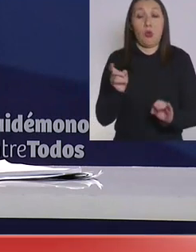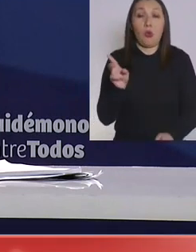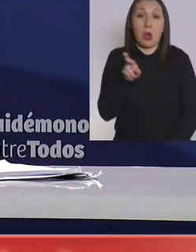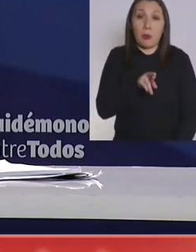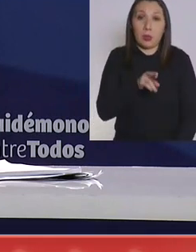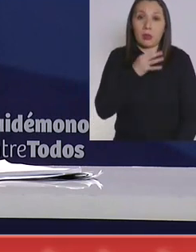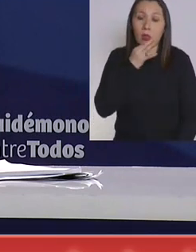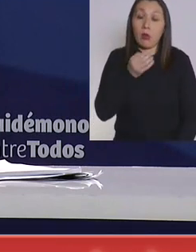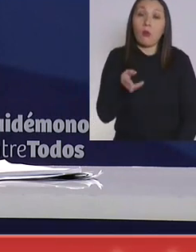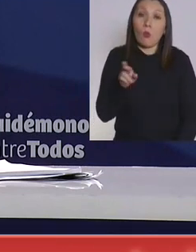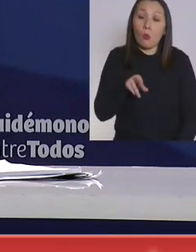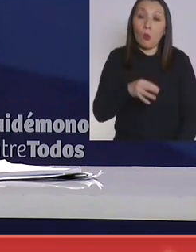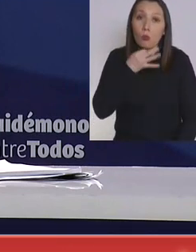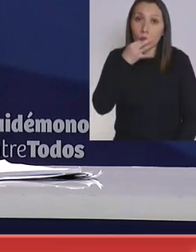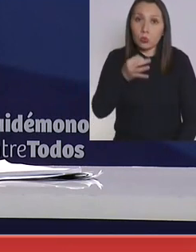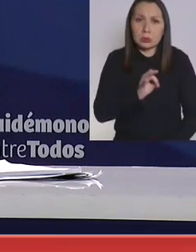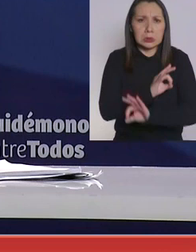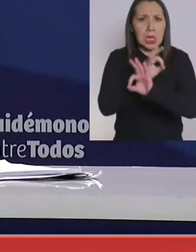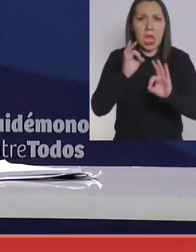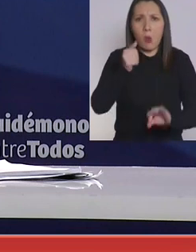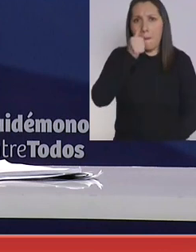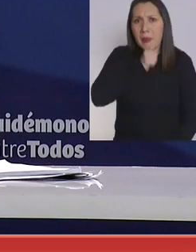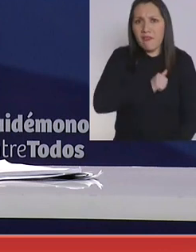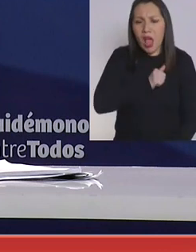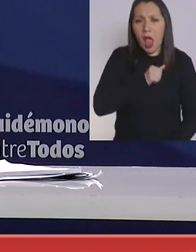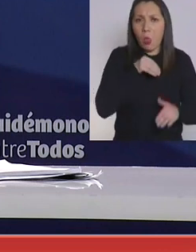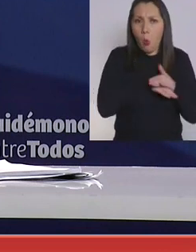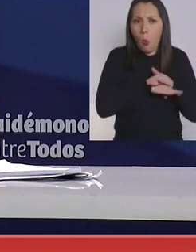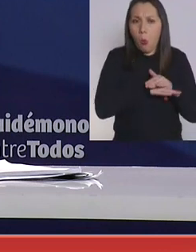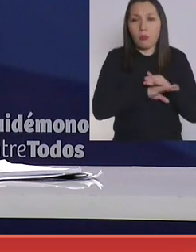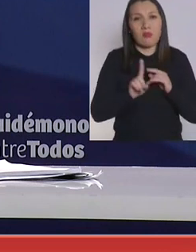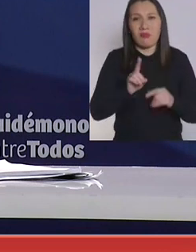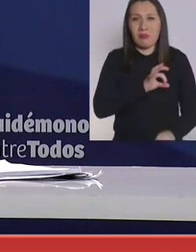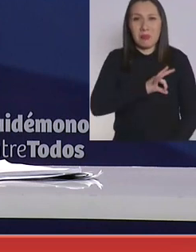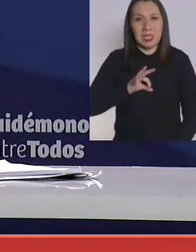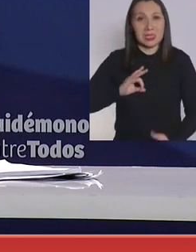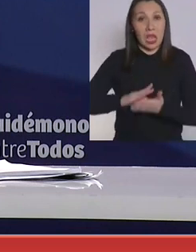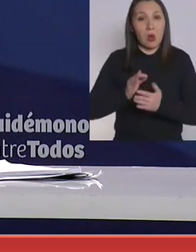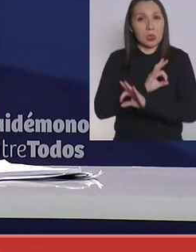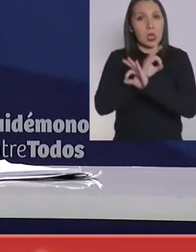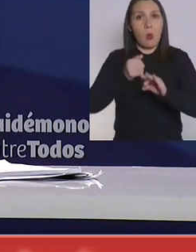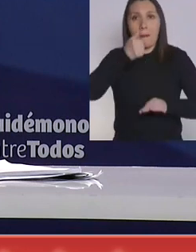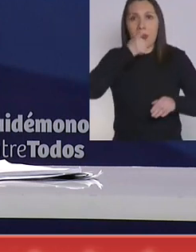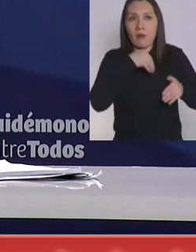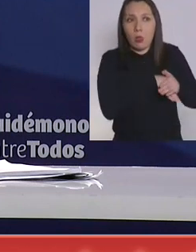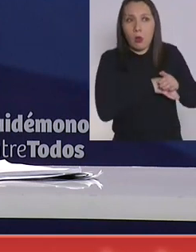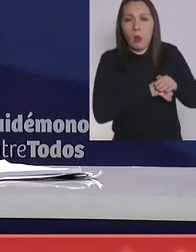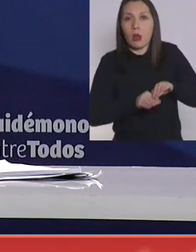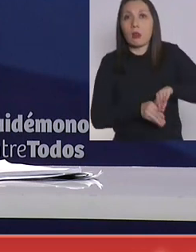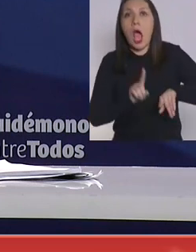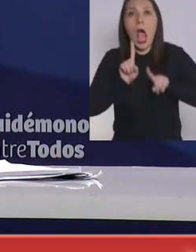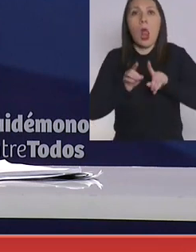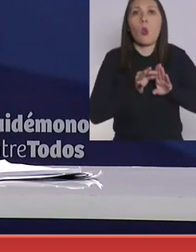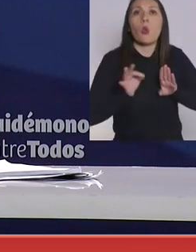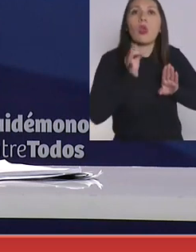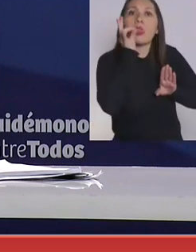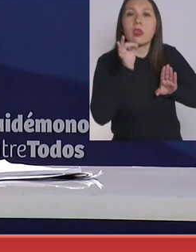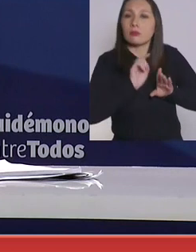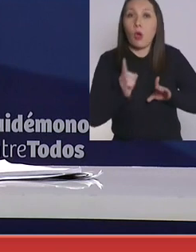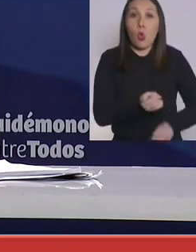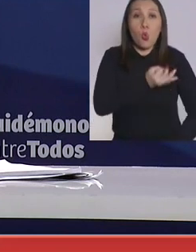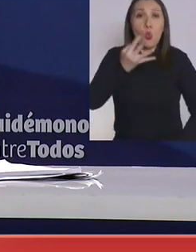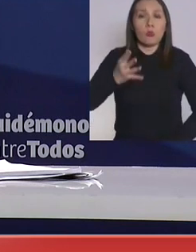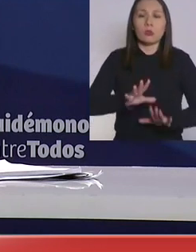repito por enésima vez, nada hay que ocultar, en el Ministerio de Salud nadie oculta nada, todo lo contrario, y las cifras